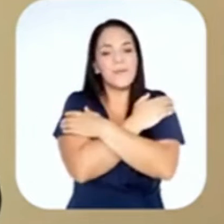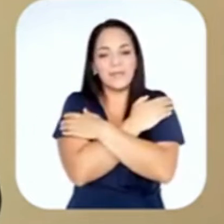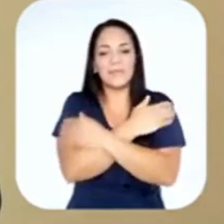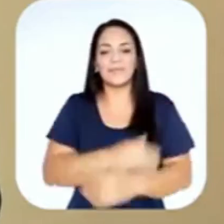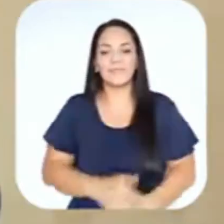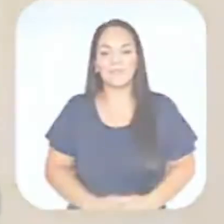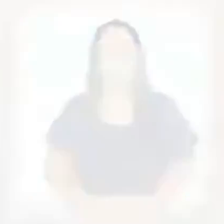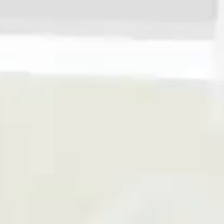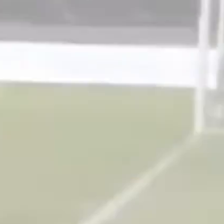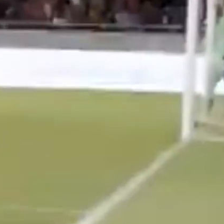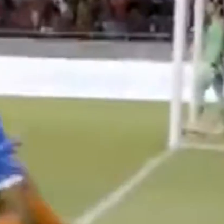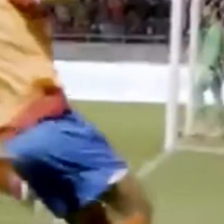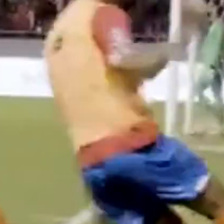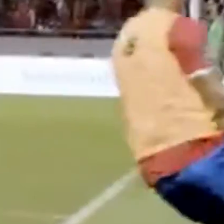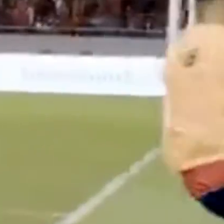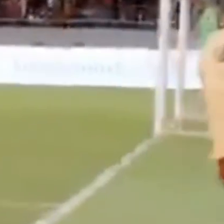Un abrazo.